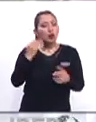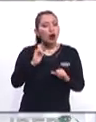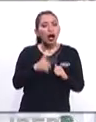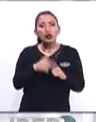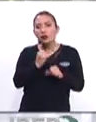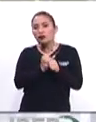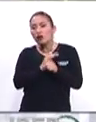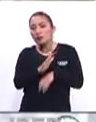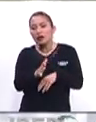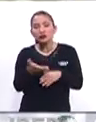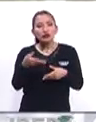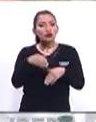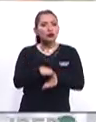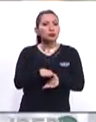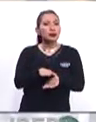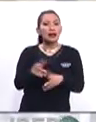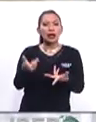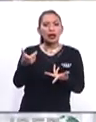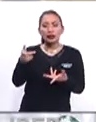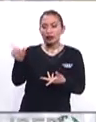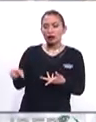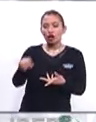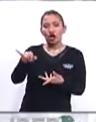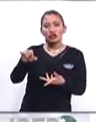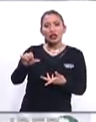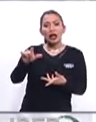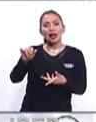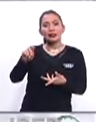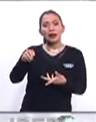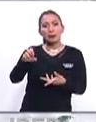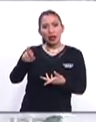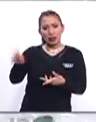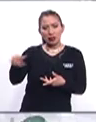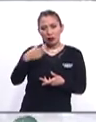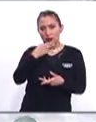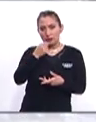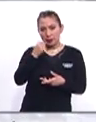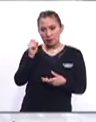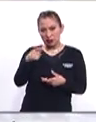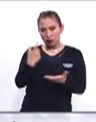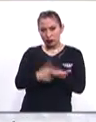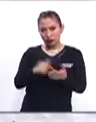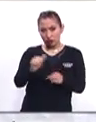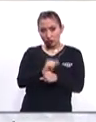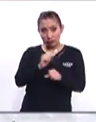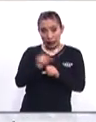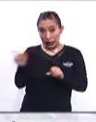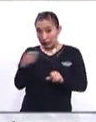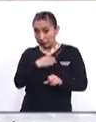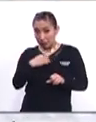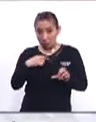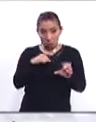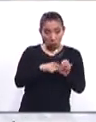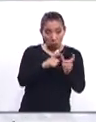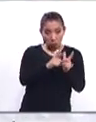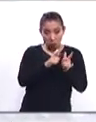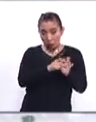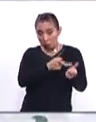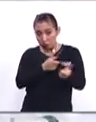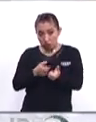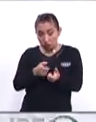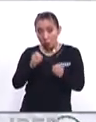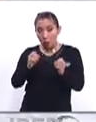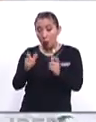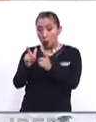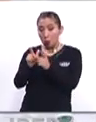información sobre José Aldemar Rojas Rodríguez? ¿Si forma parte de alguna guerrilla, algún